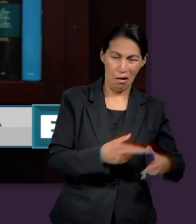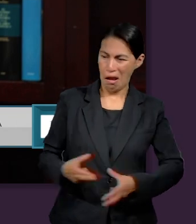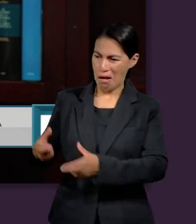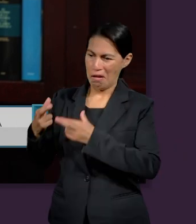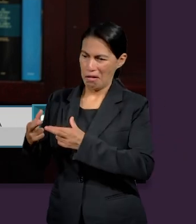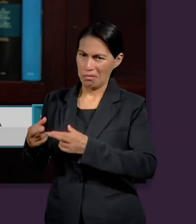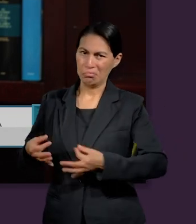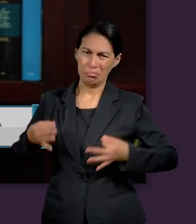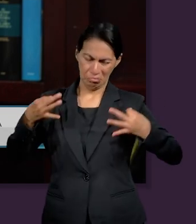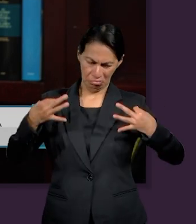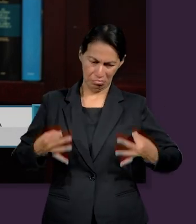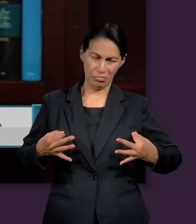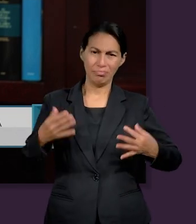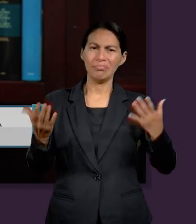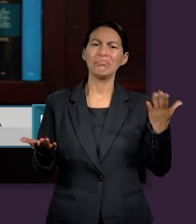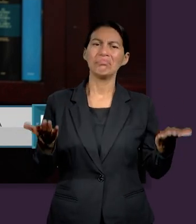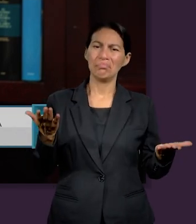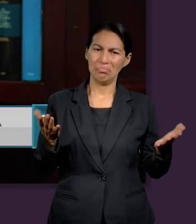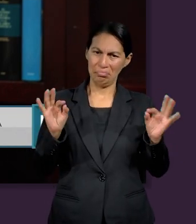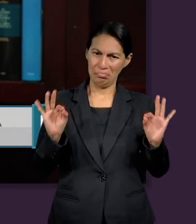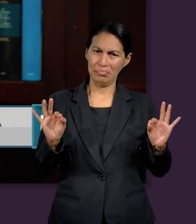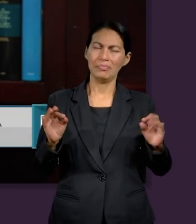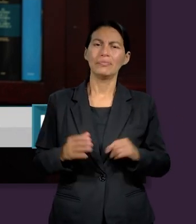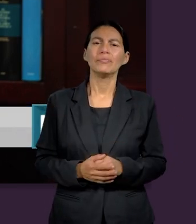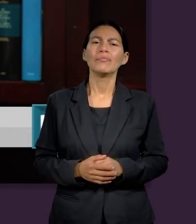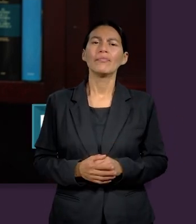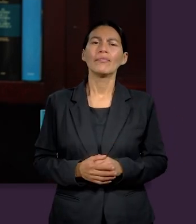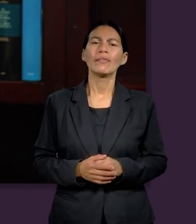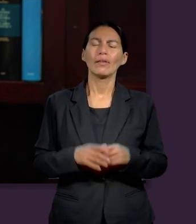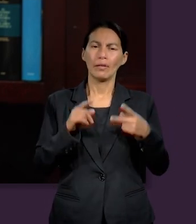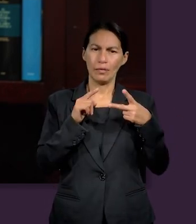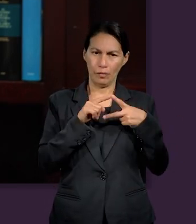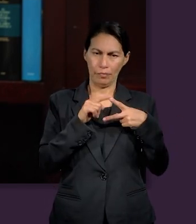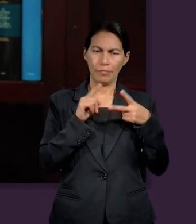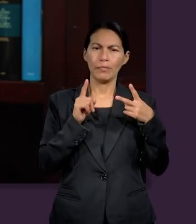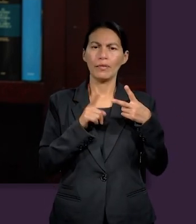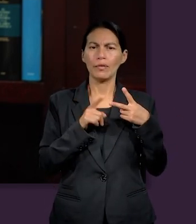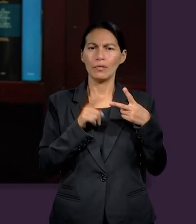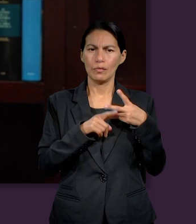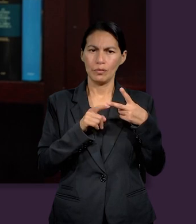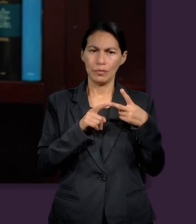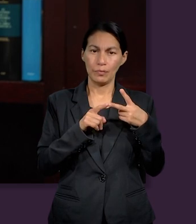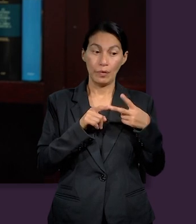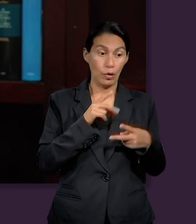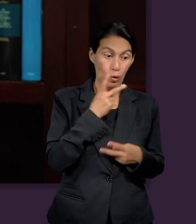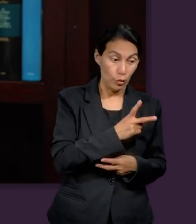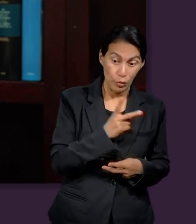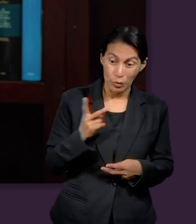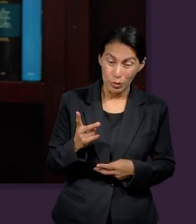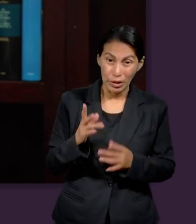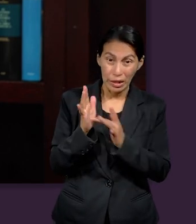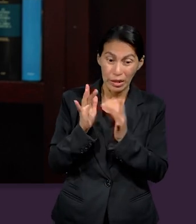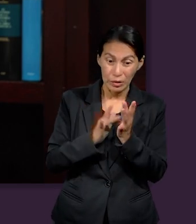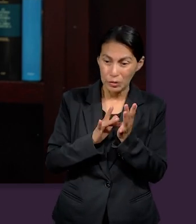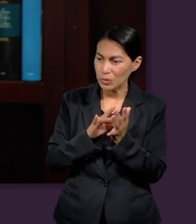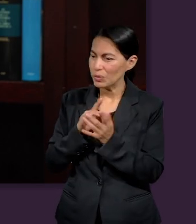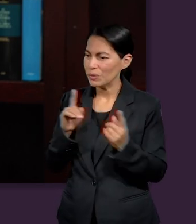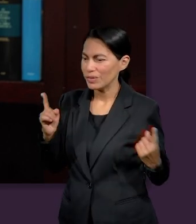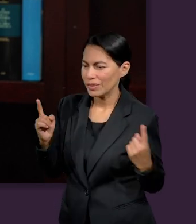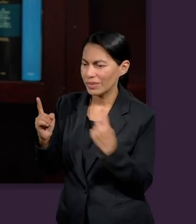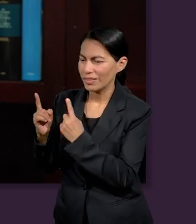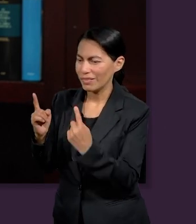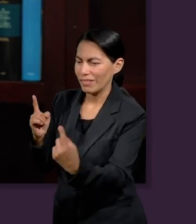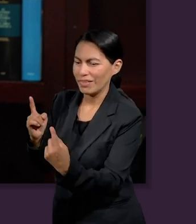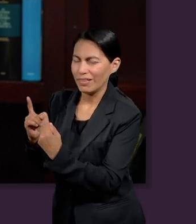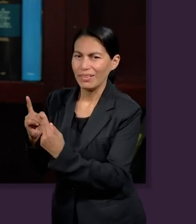gente de dinero gente acomodada tanto saqueo como el joven rico y en segundo lugar los dos buscaron a Cristo